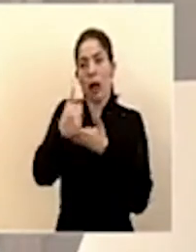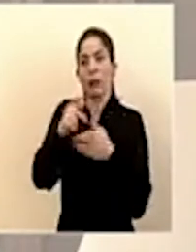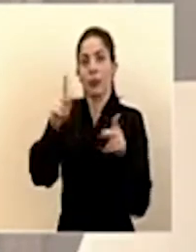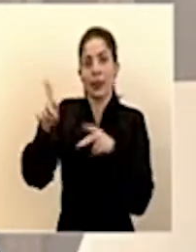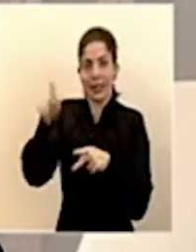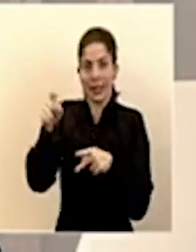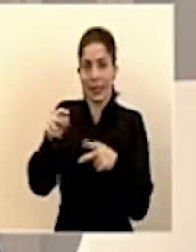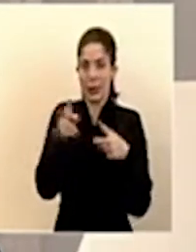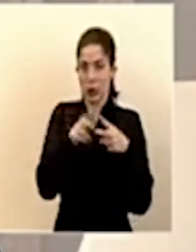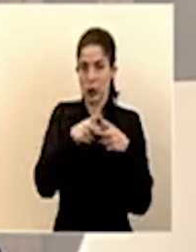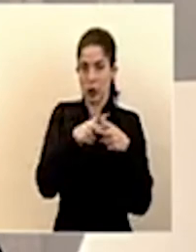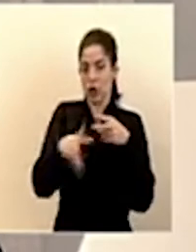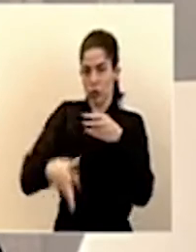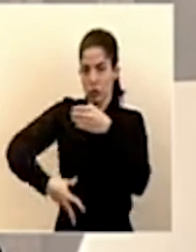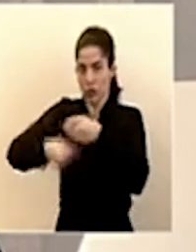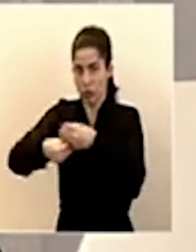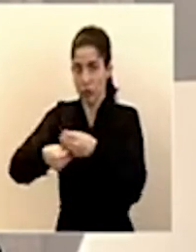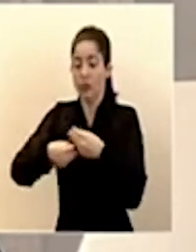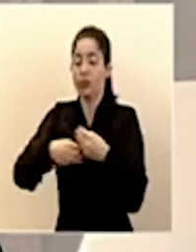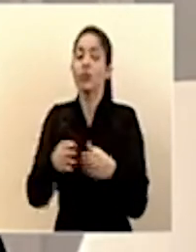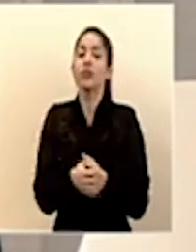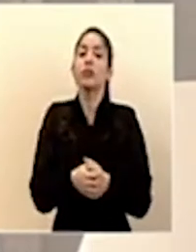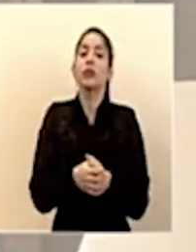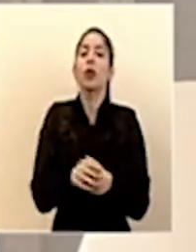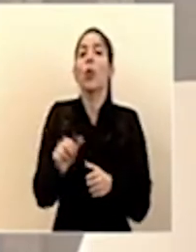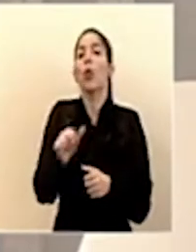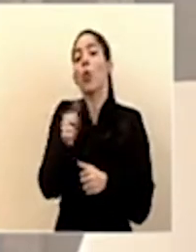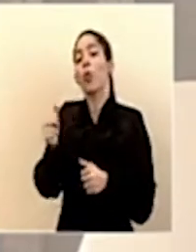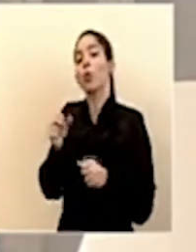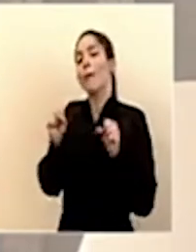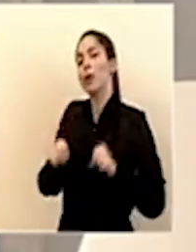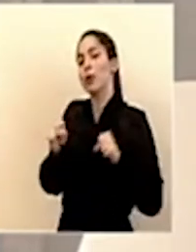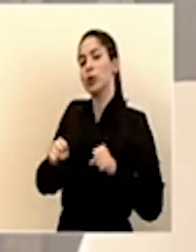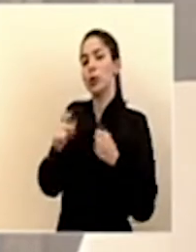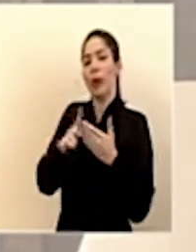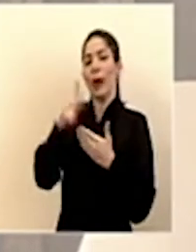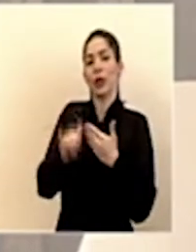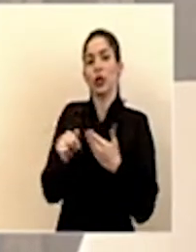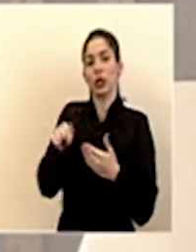necesitan sobre un potencial proyecto de